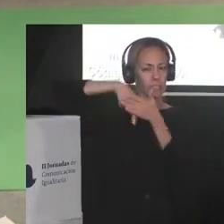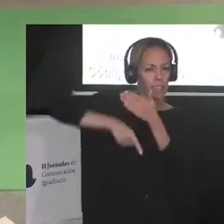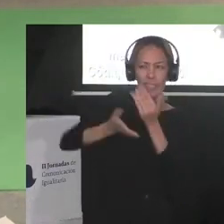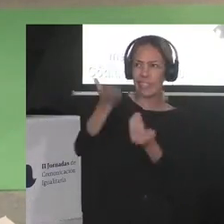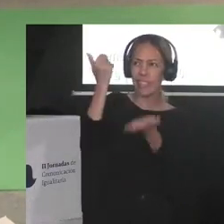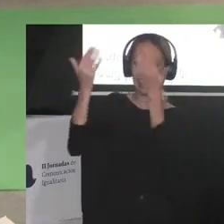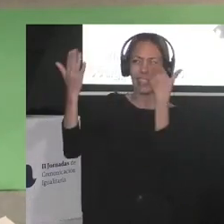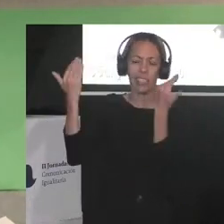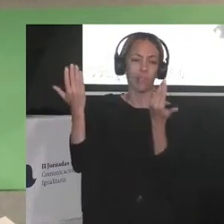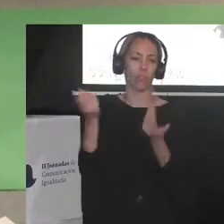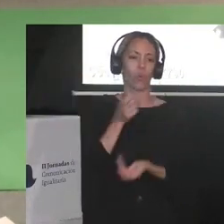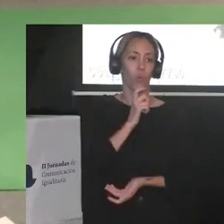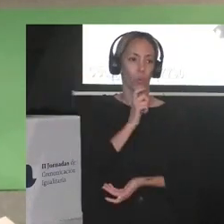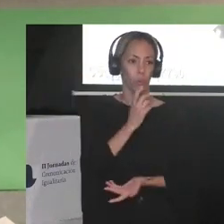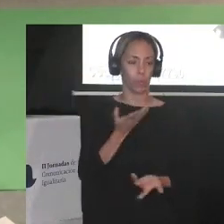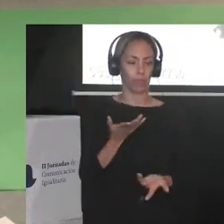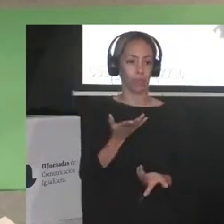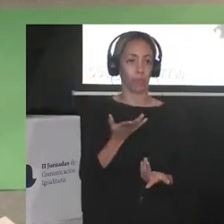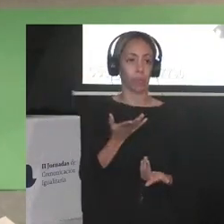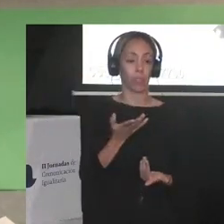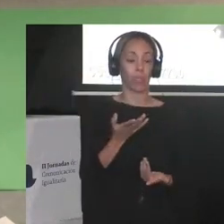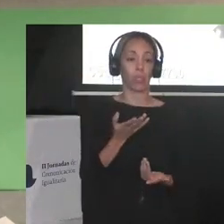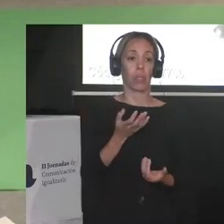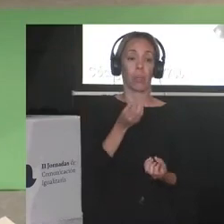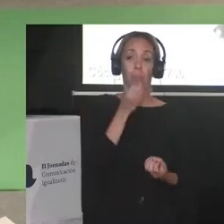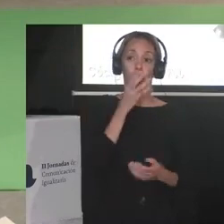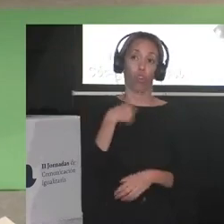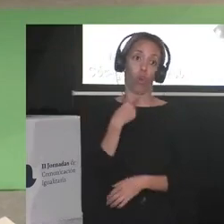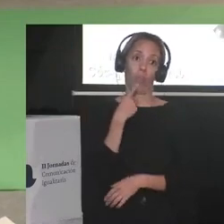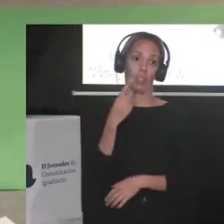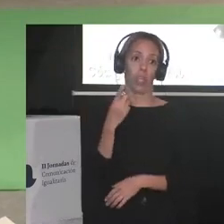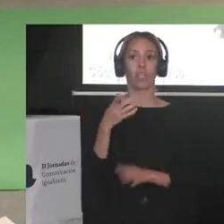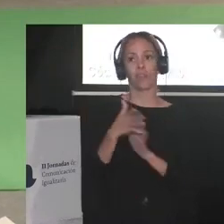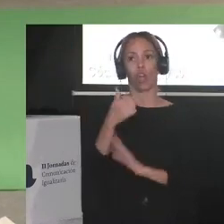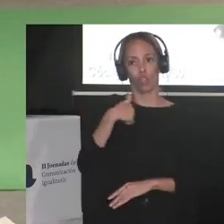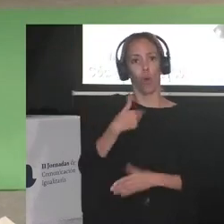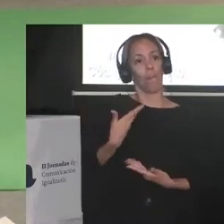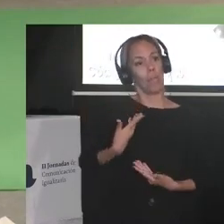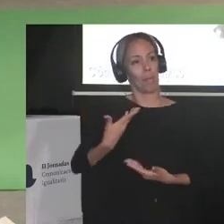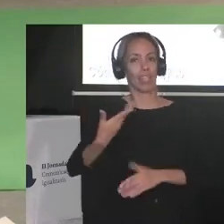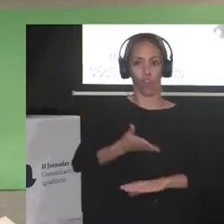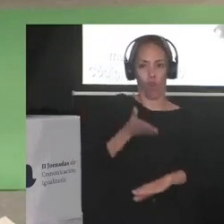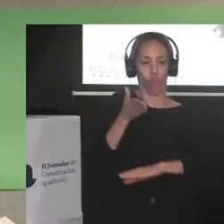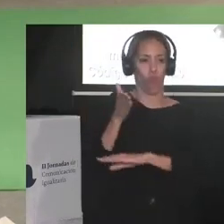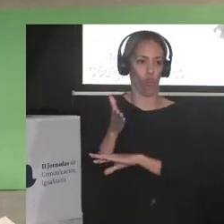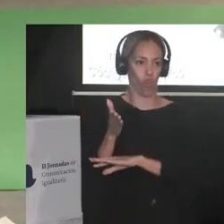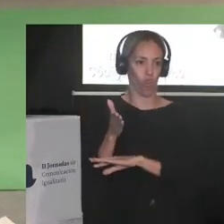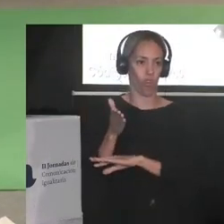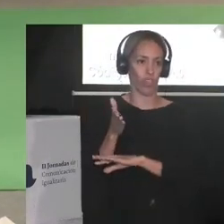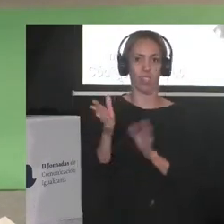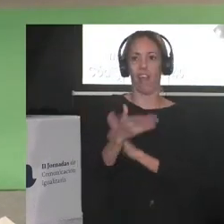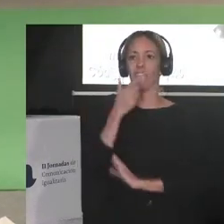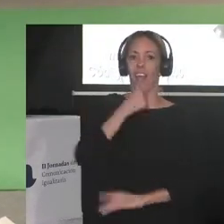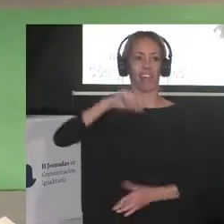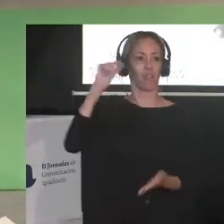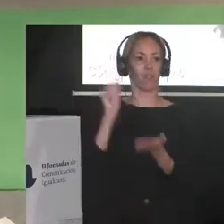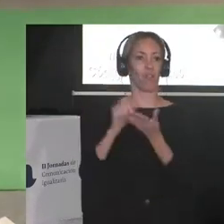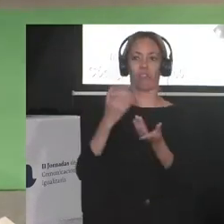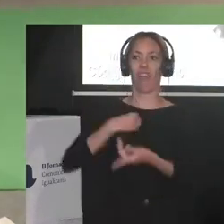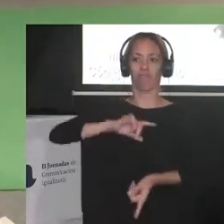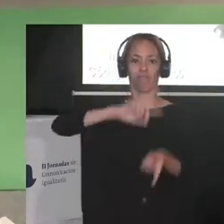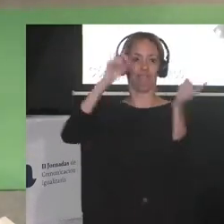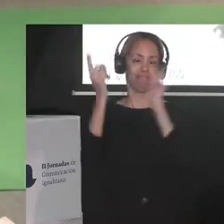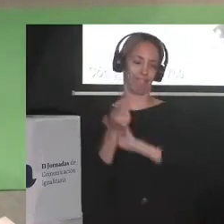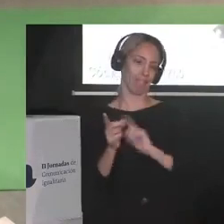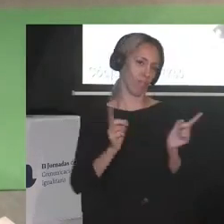Evidentemente no les voy a decir, invita, invitándome a mí, no, no lo vas a conseguir, así es fácil, ¿no?